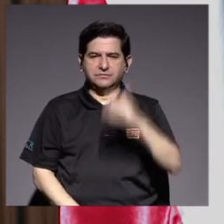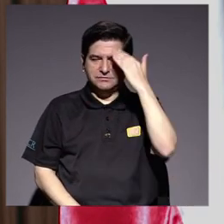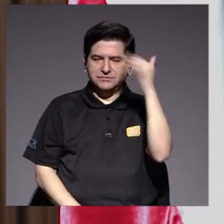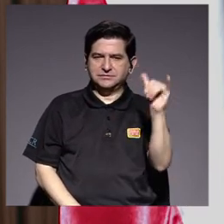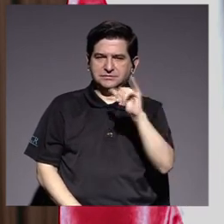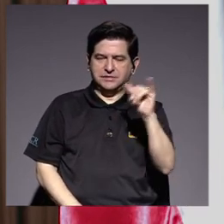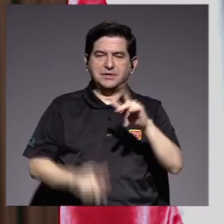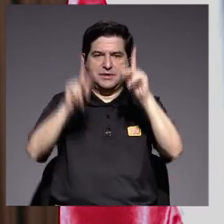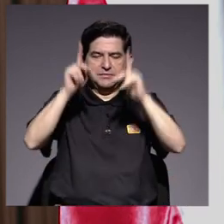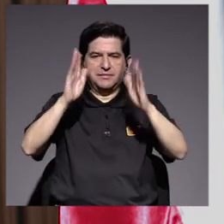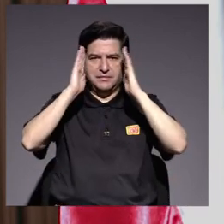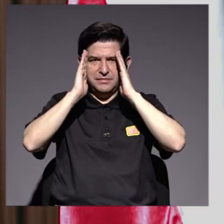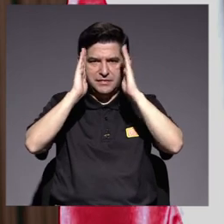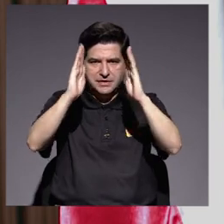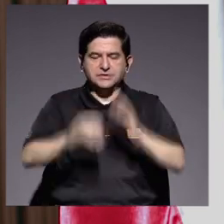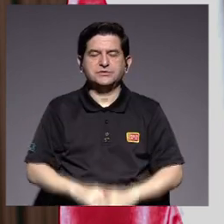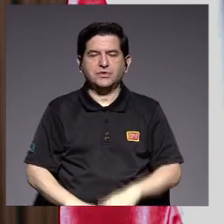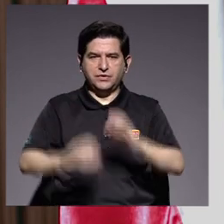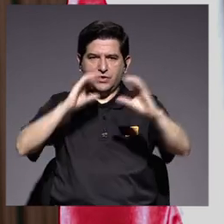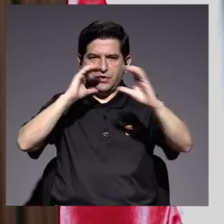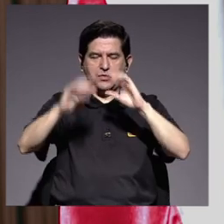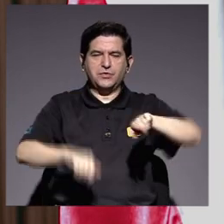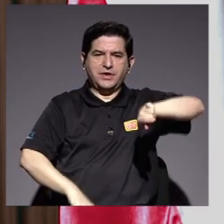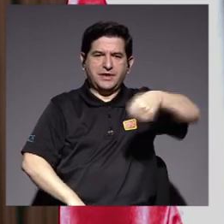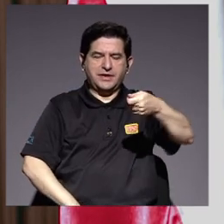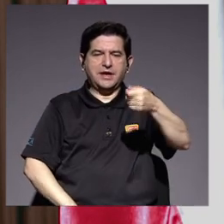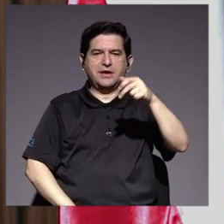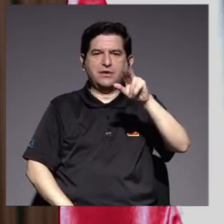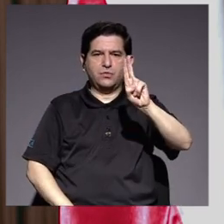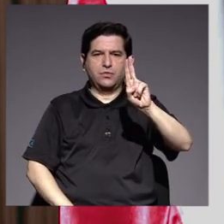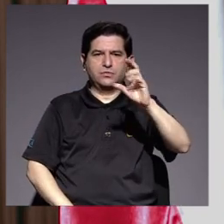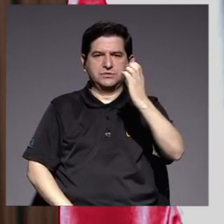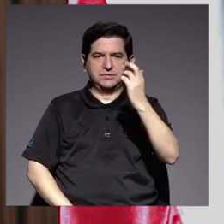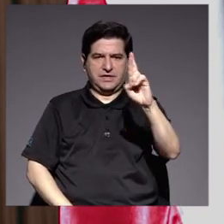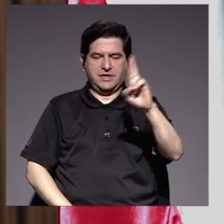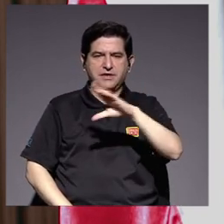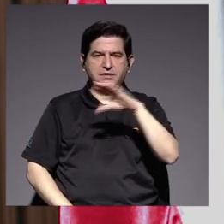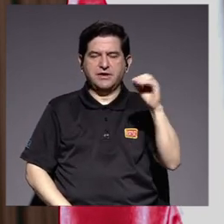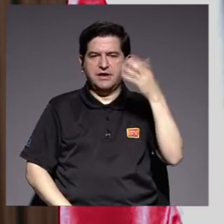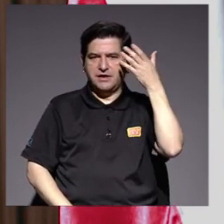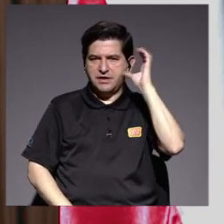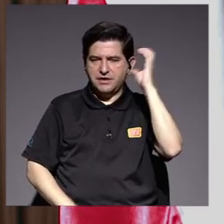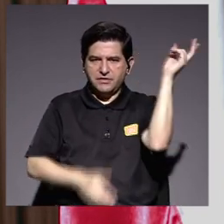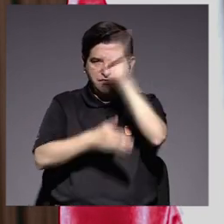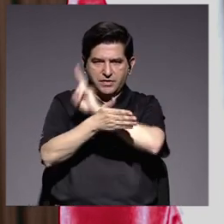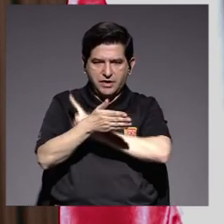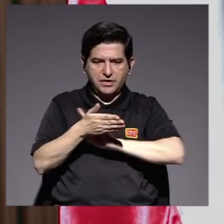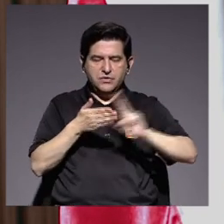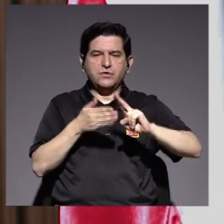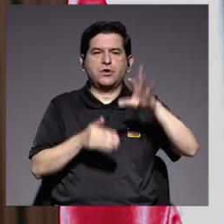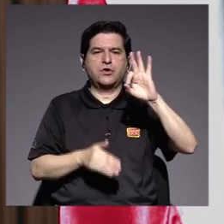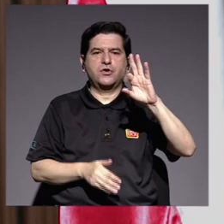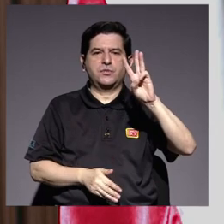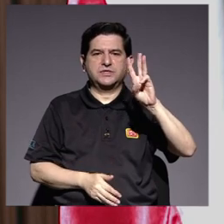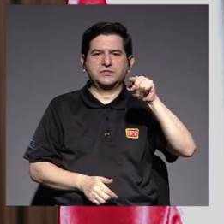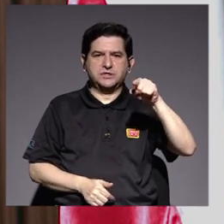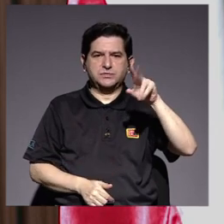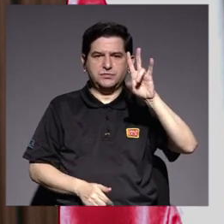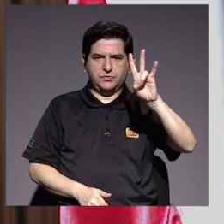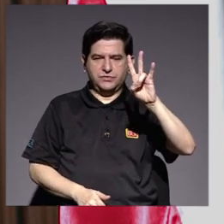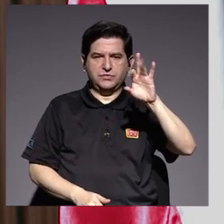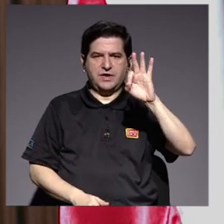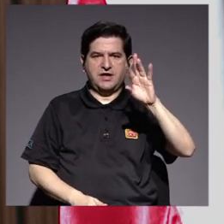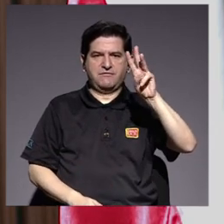también para quienes nos siguen a través de la transmisión del canal de la Universidad de Costa Rica y por Radio Universidad 96.7